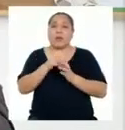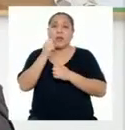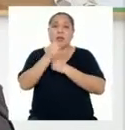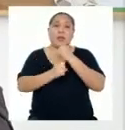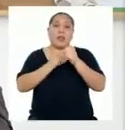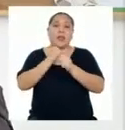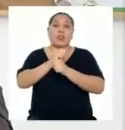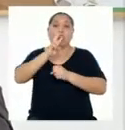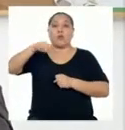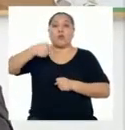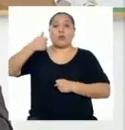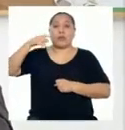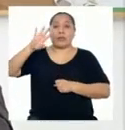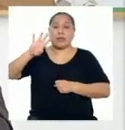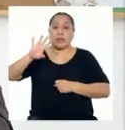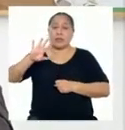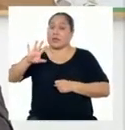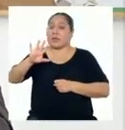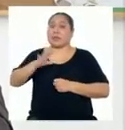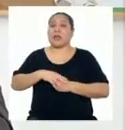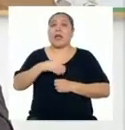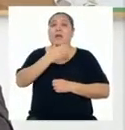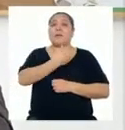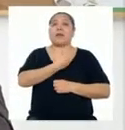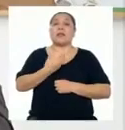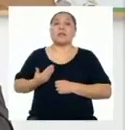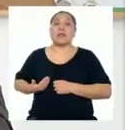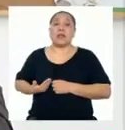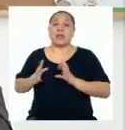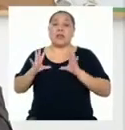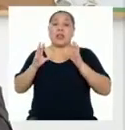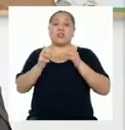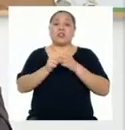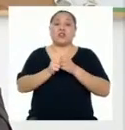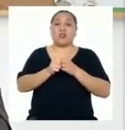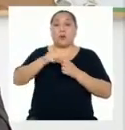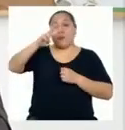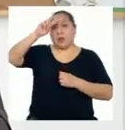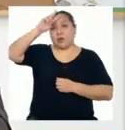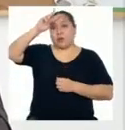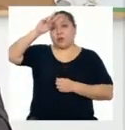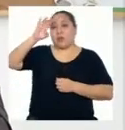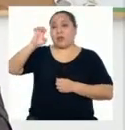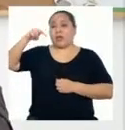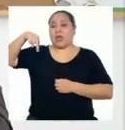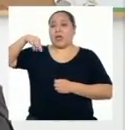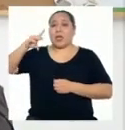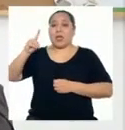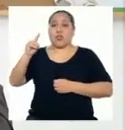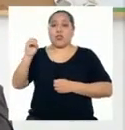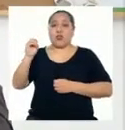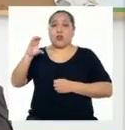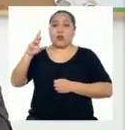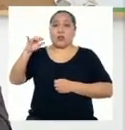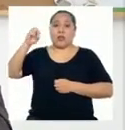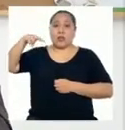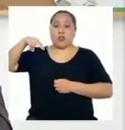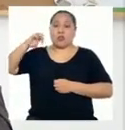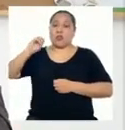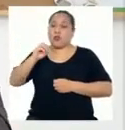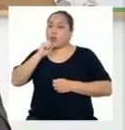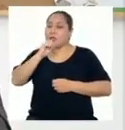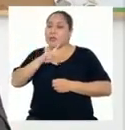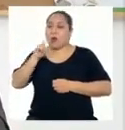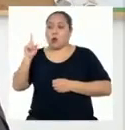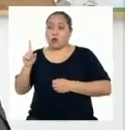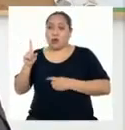el año 2015, el presidente de la Sociedad Peruana de Endocrinología nos informaba que uno de cada 10 peruanos tenía algún